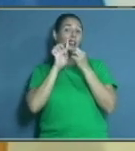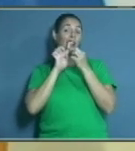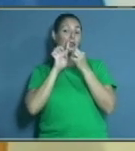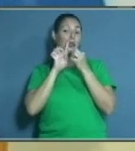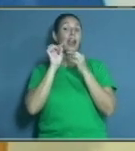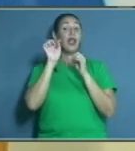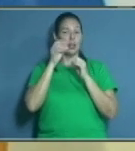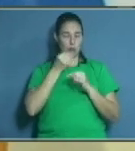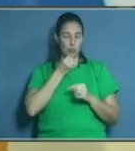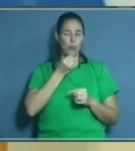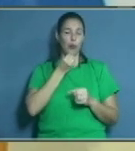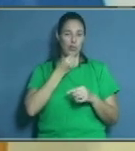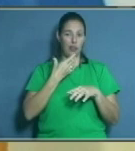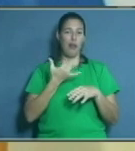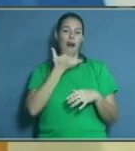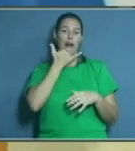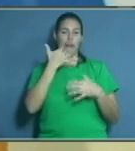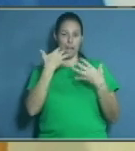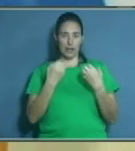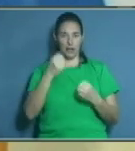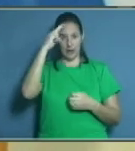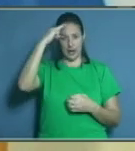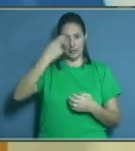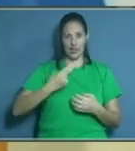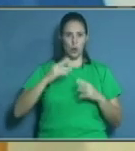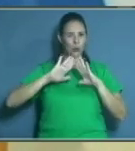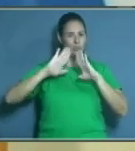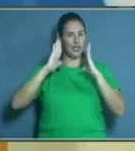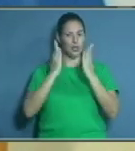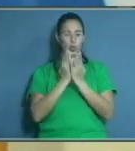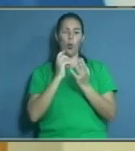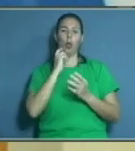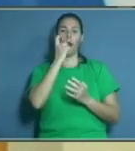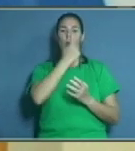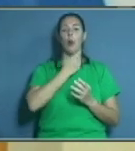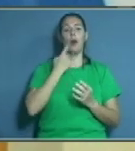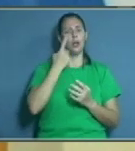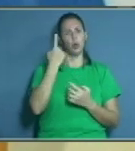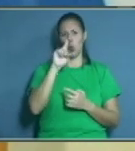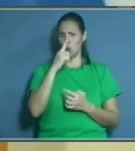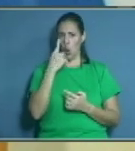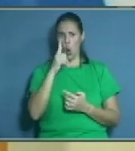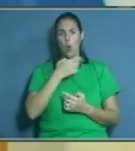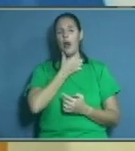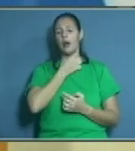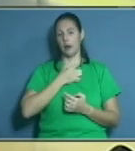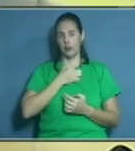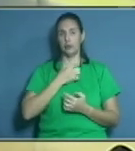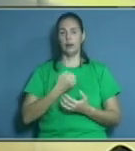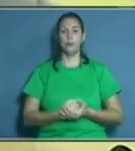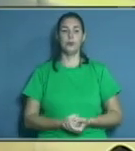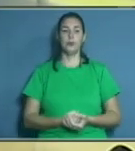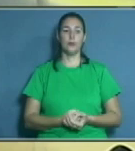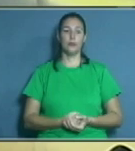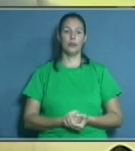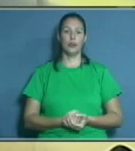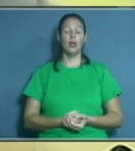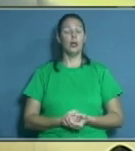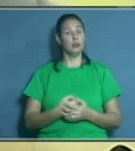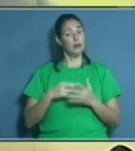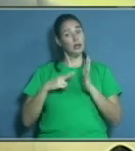supuesto, que puede influir en el estado de salud del resto de los tejidos, no solo de la garganta. Entonces, lo recomendable es mantener una higiene bucal